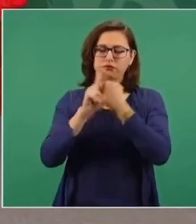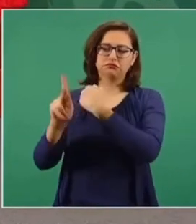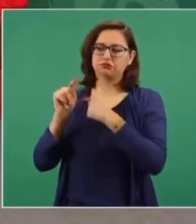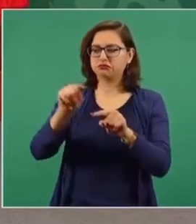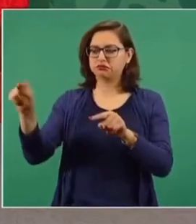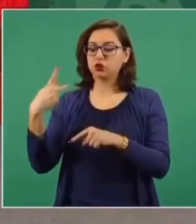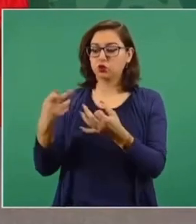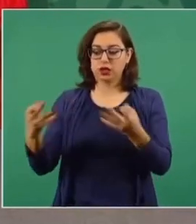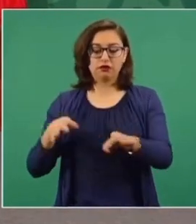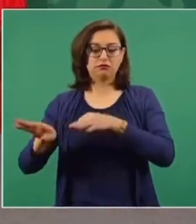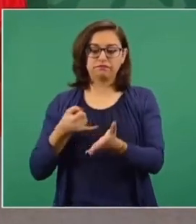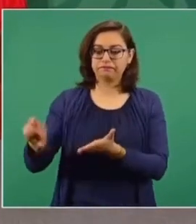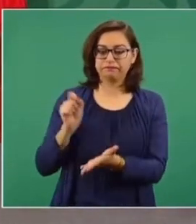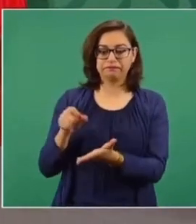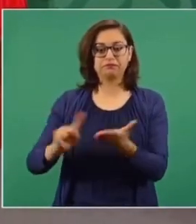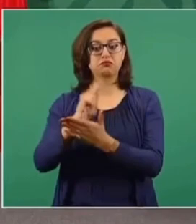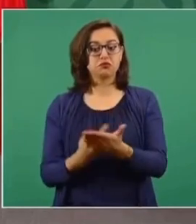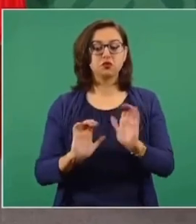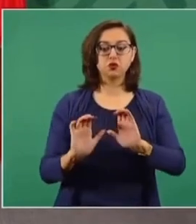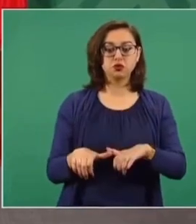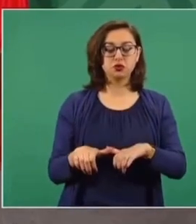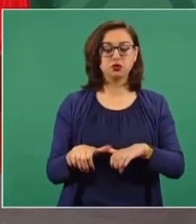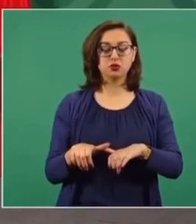trabaja su tierra, participa en el programa,